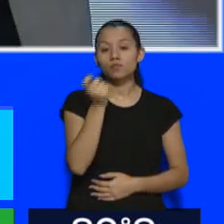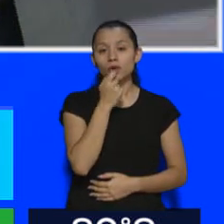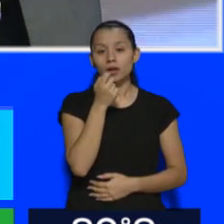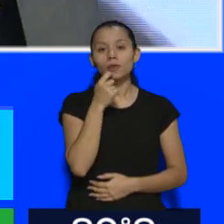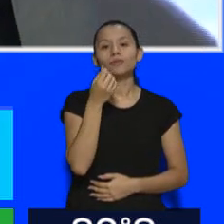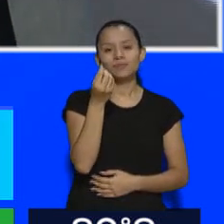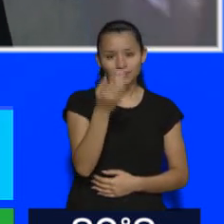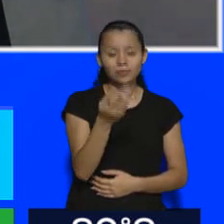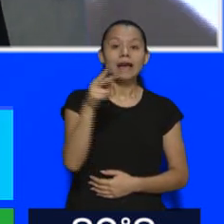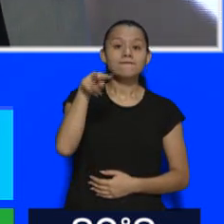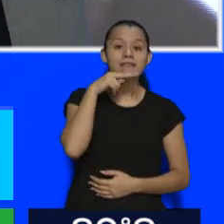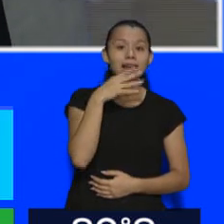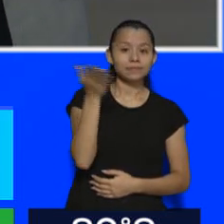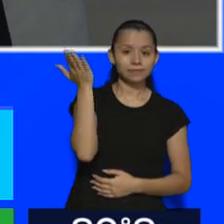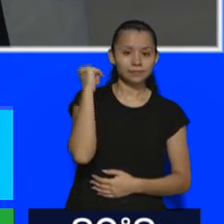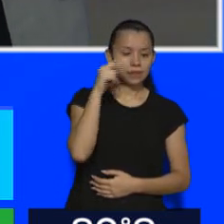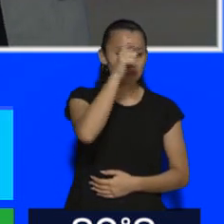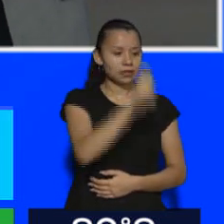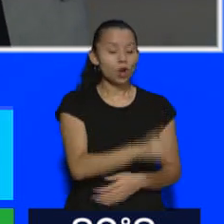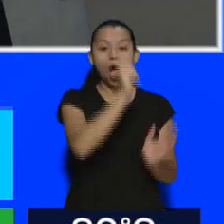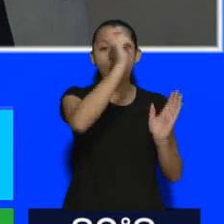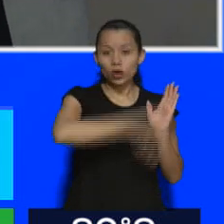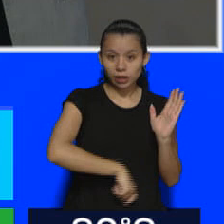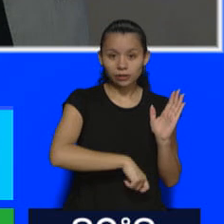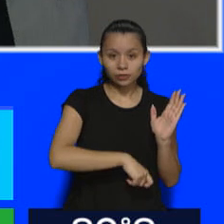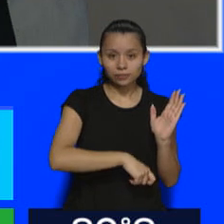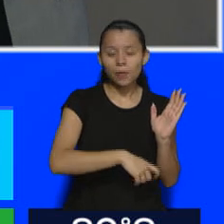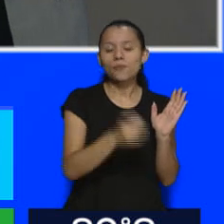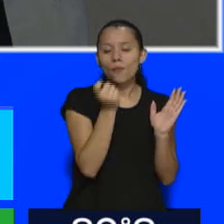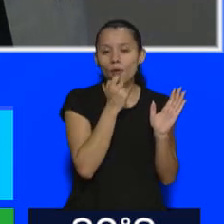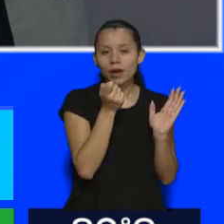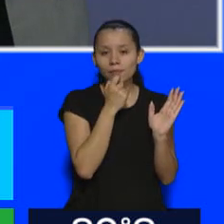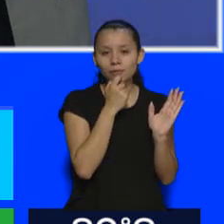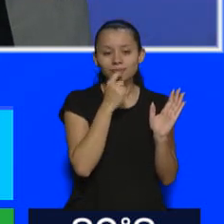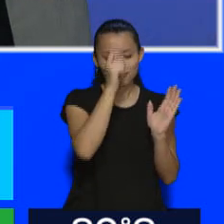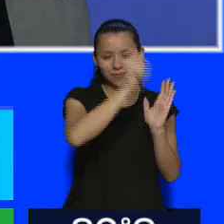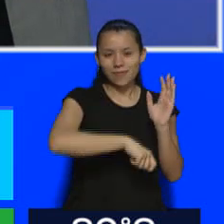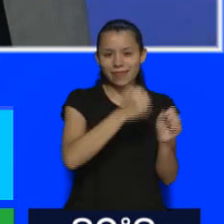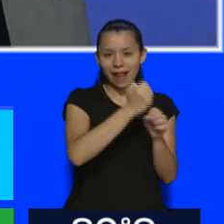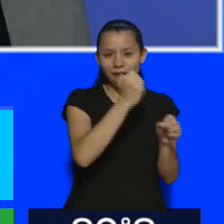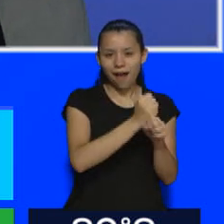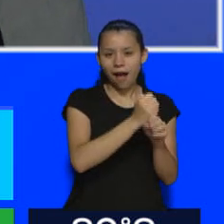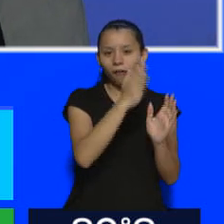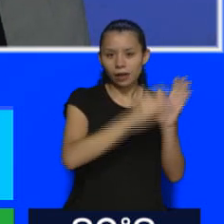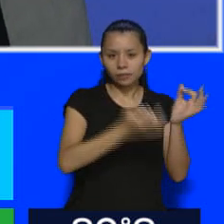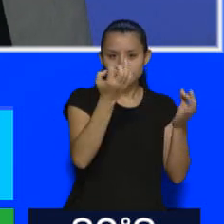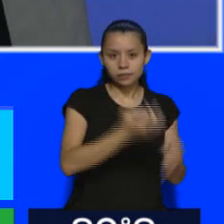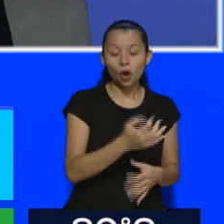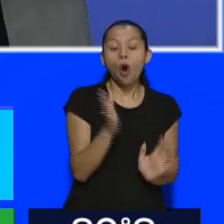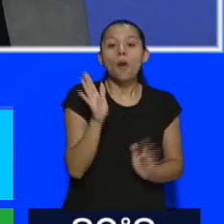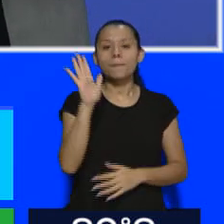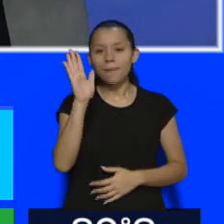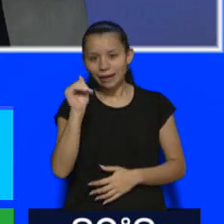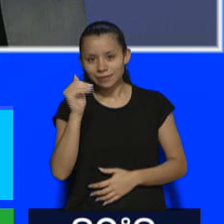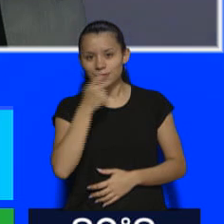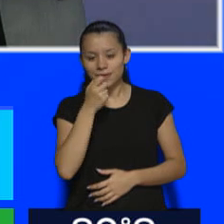viernes, le quisiste dar una buena noticia a alguien, le dijiste a partir de ahora te contrato en blanco. O el martes. O el martes, ¿sí?